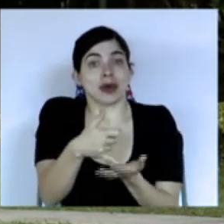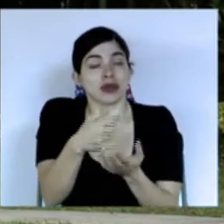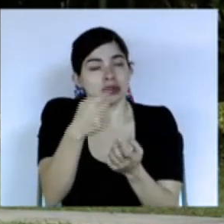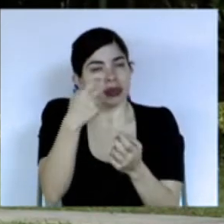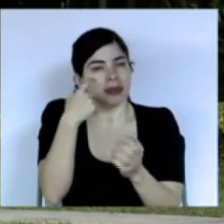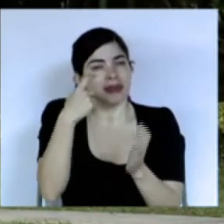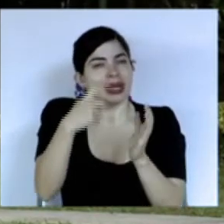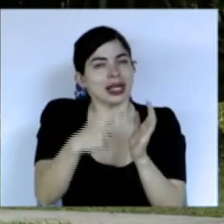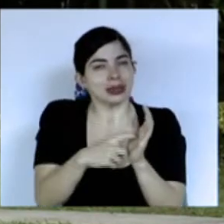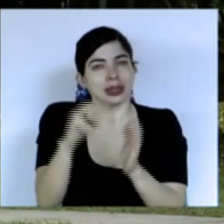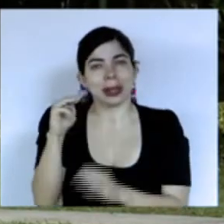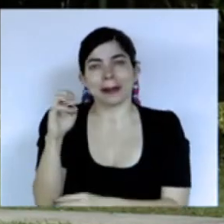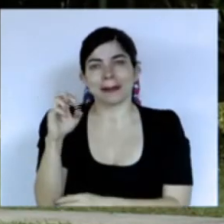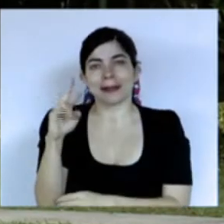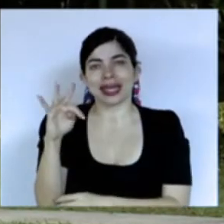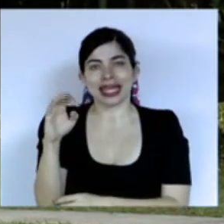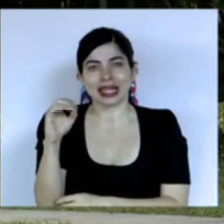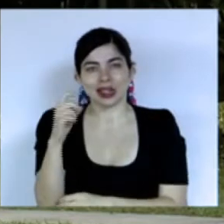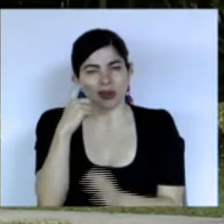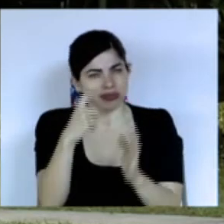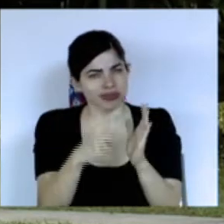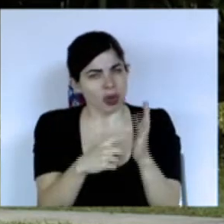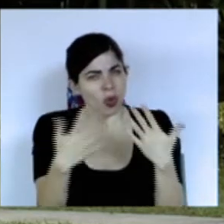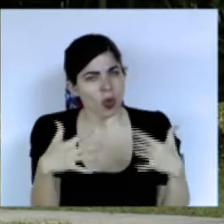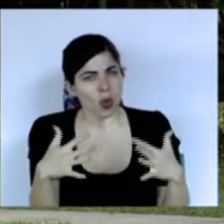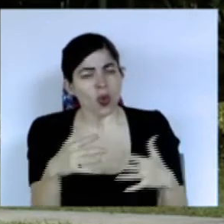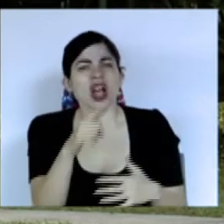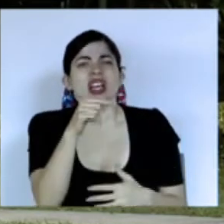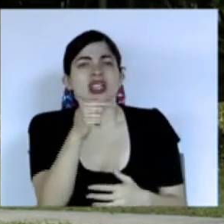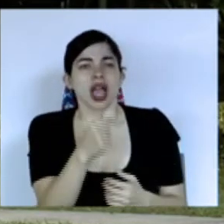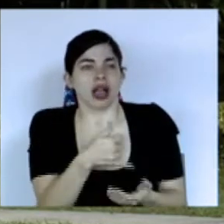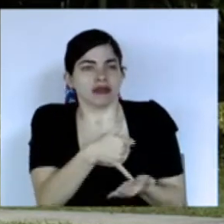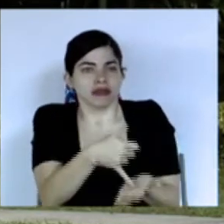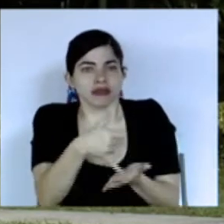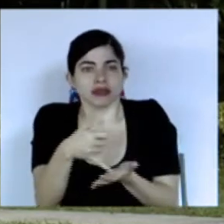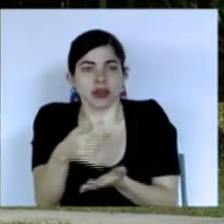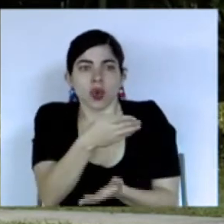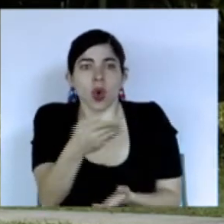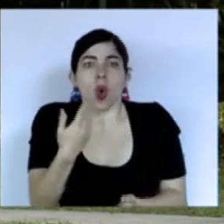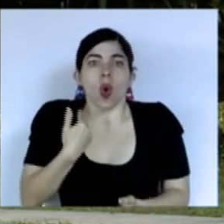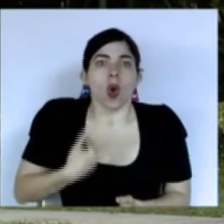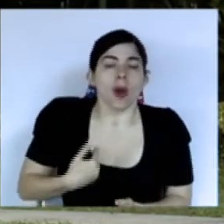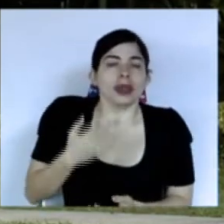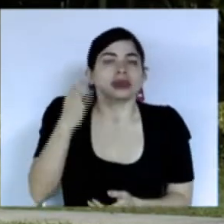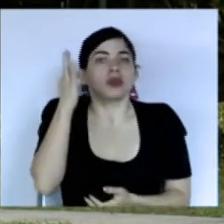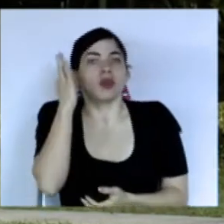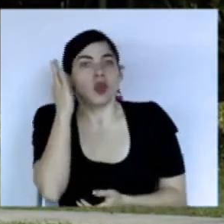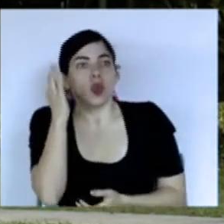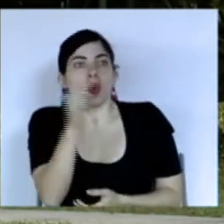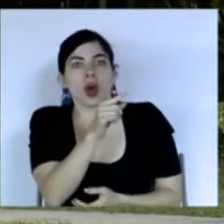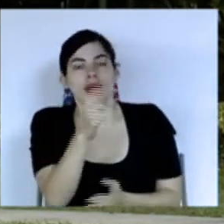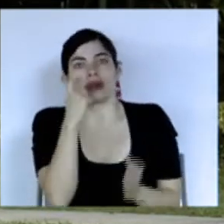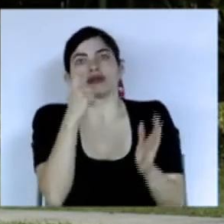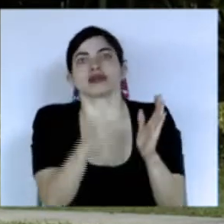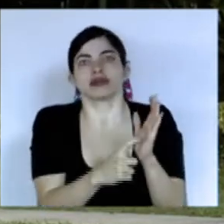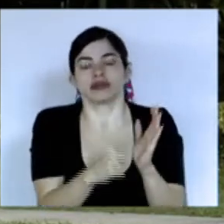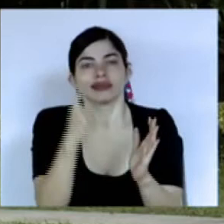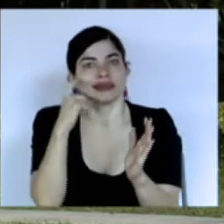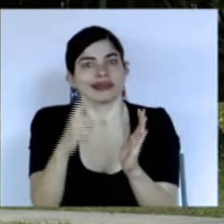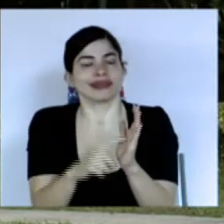a una serie de hombres y mujeres que han destacado